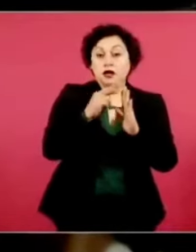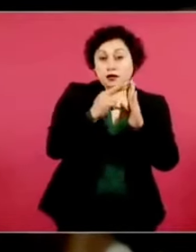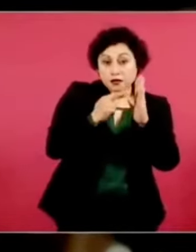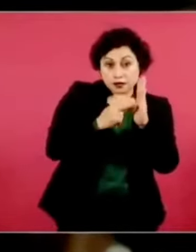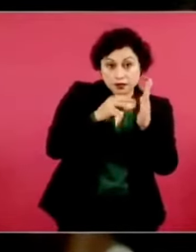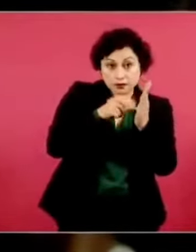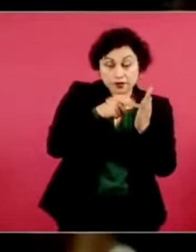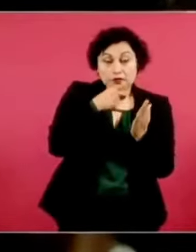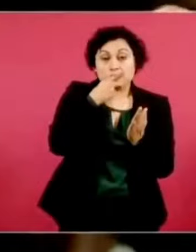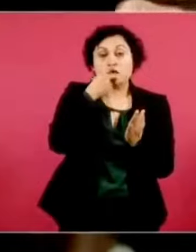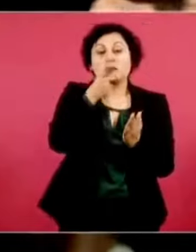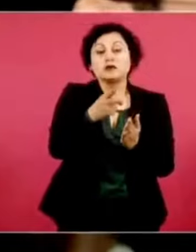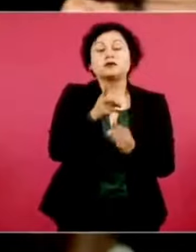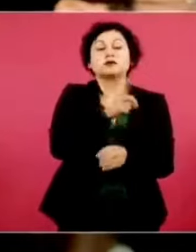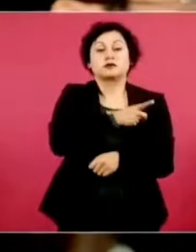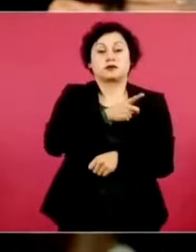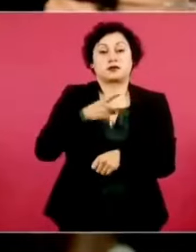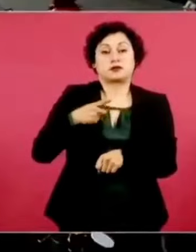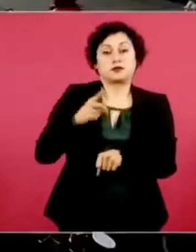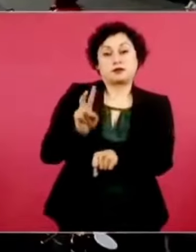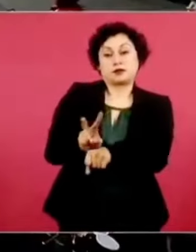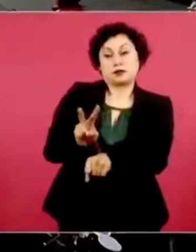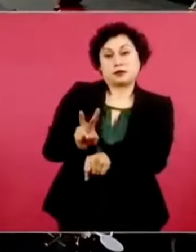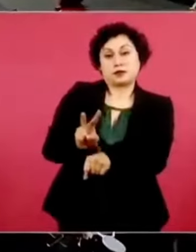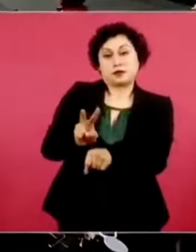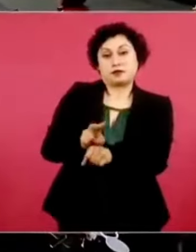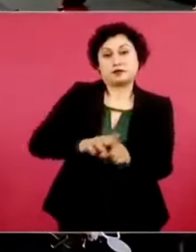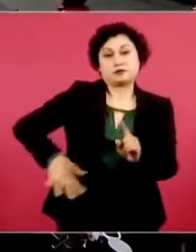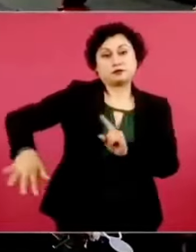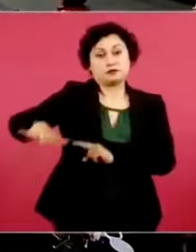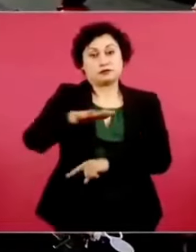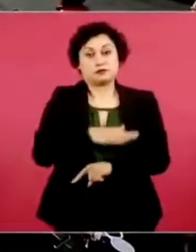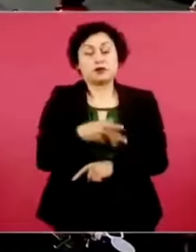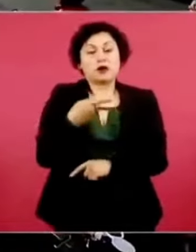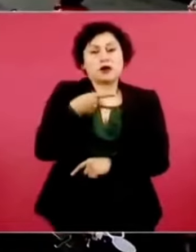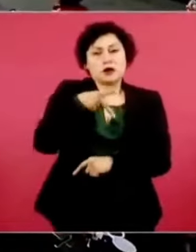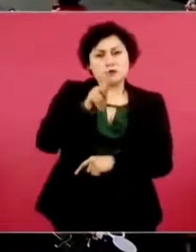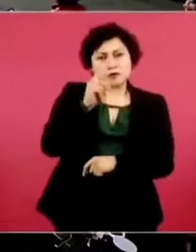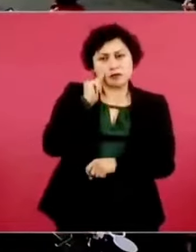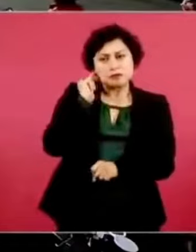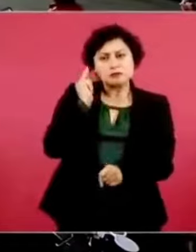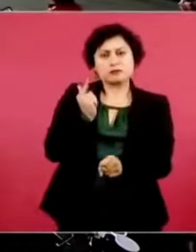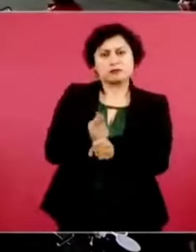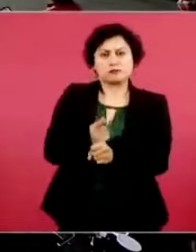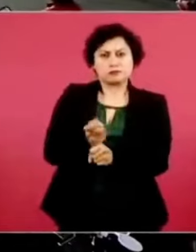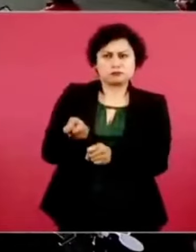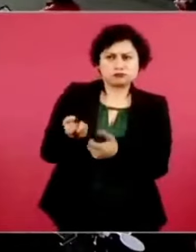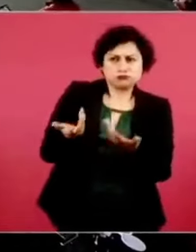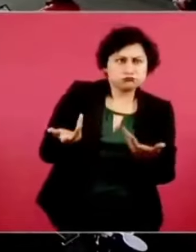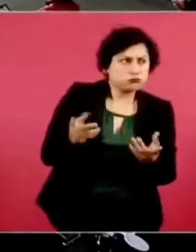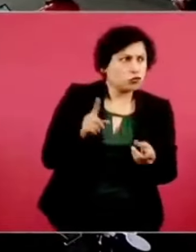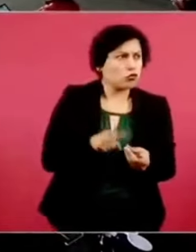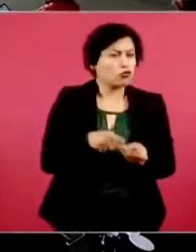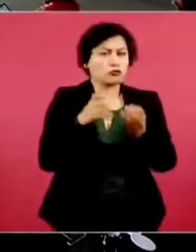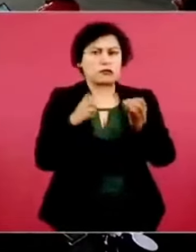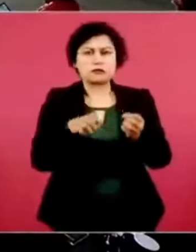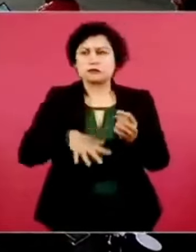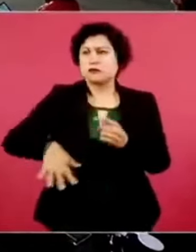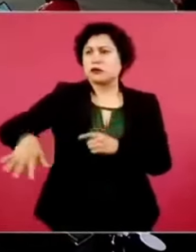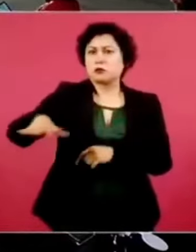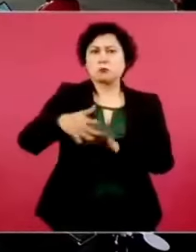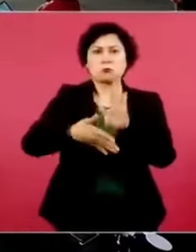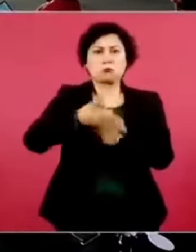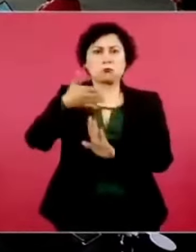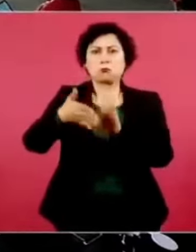beneficios de este tipo de instalaciones deportivas. Sin embargo, lo que se encontró es que esta pista no existe. Se construyó, hubo